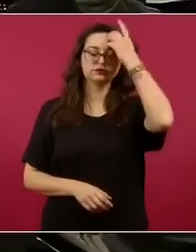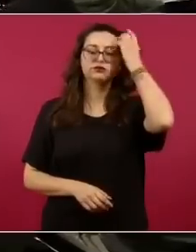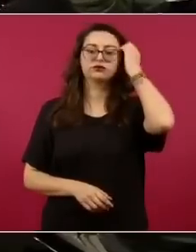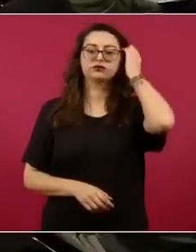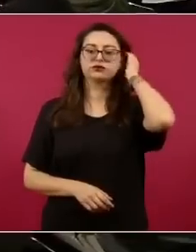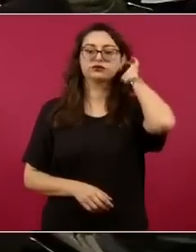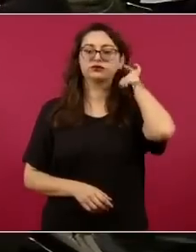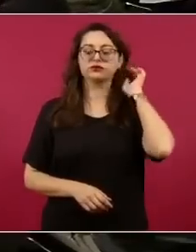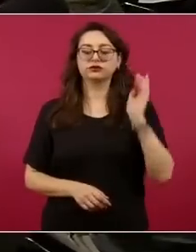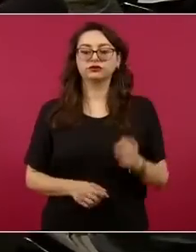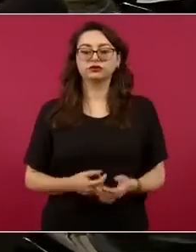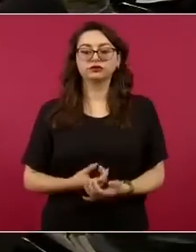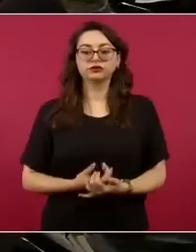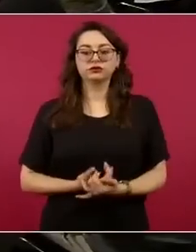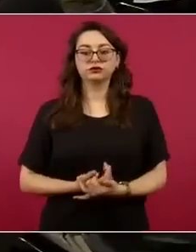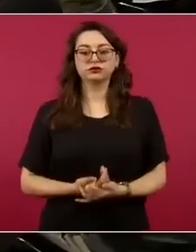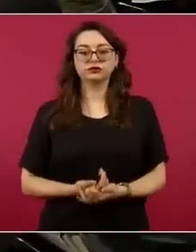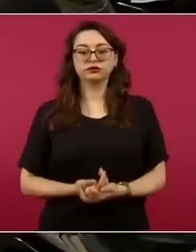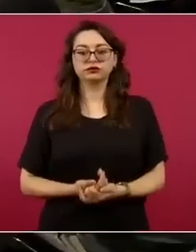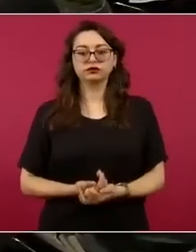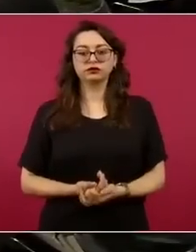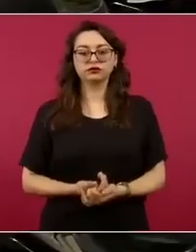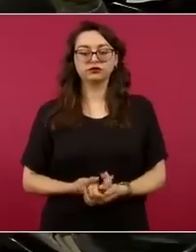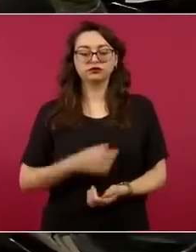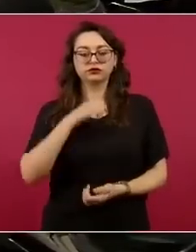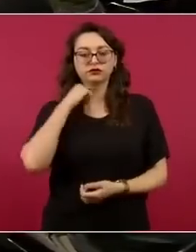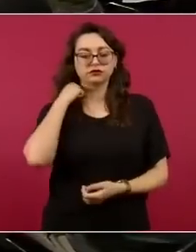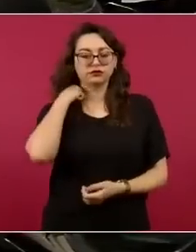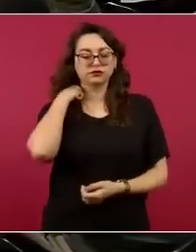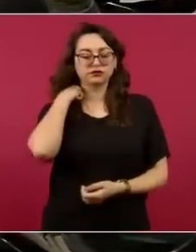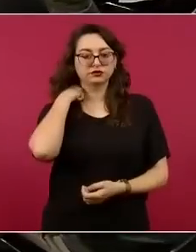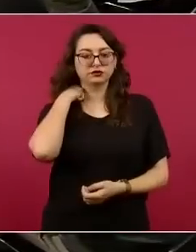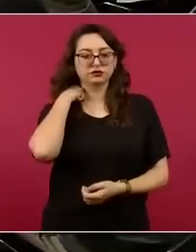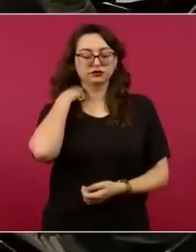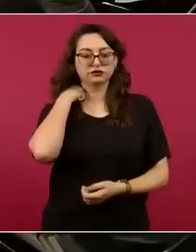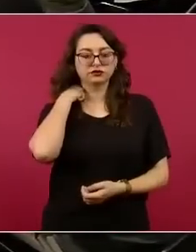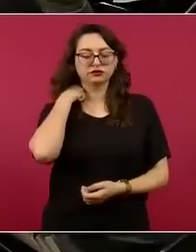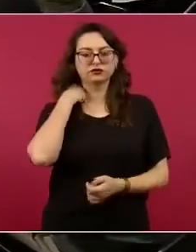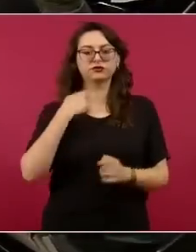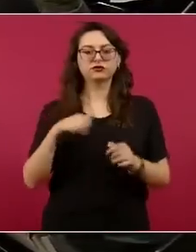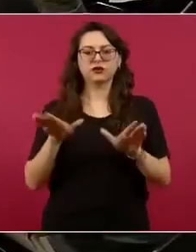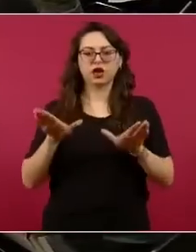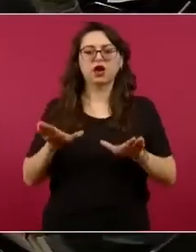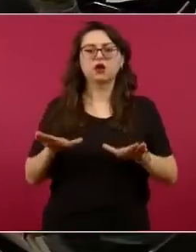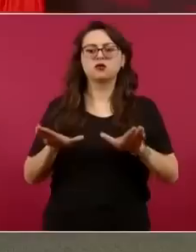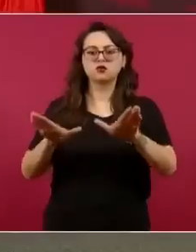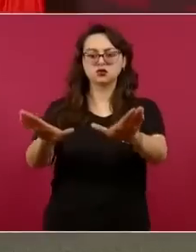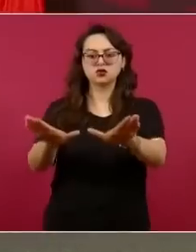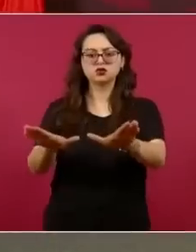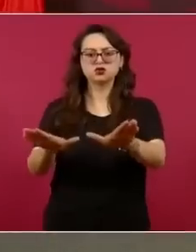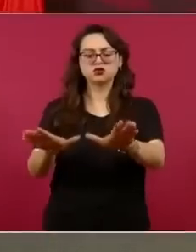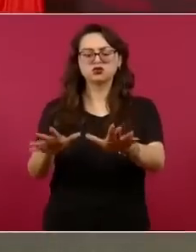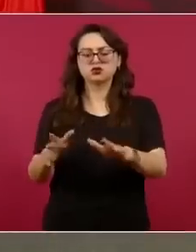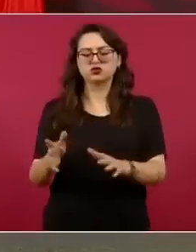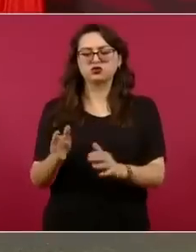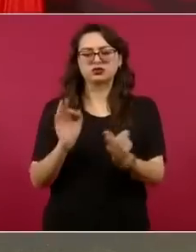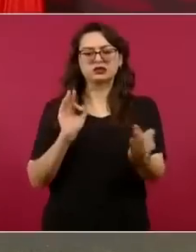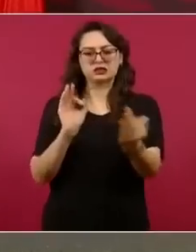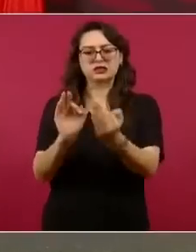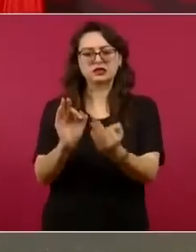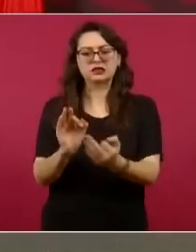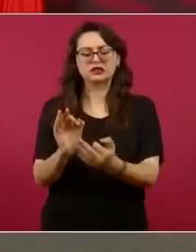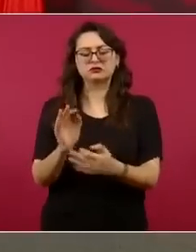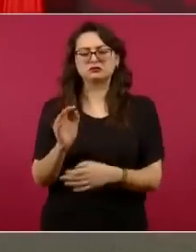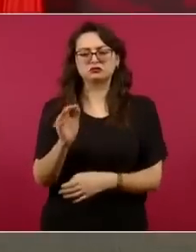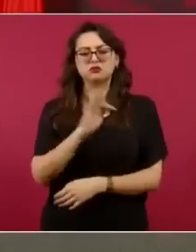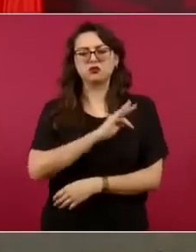que se venda, no puedo decir más,